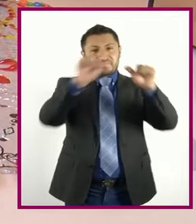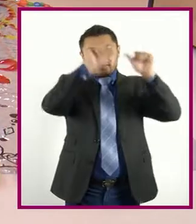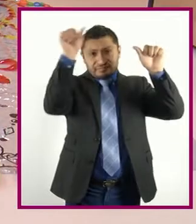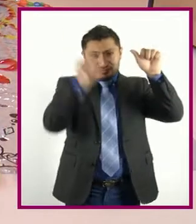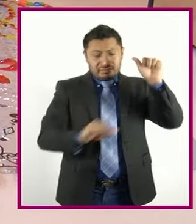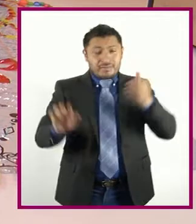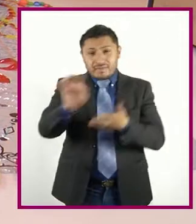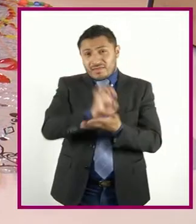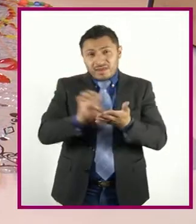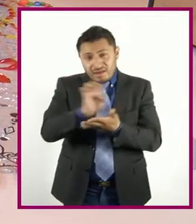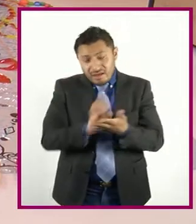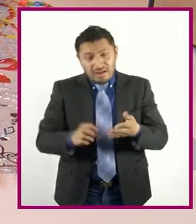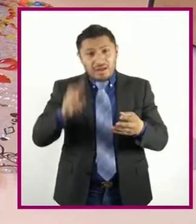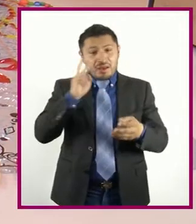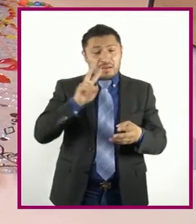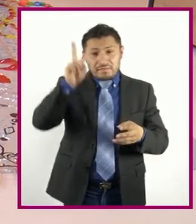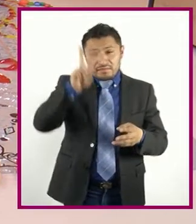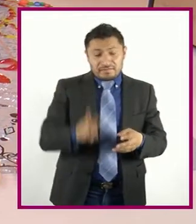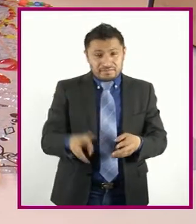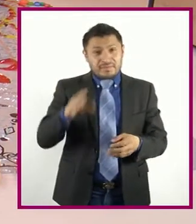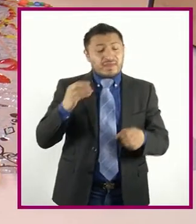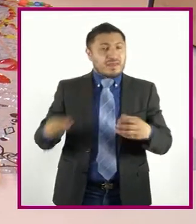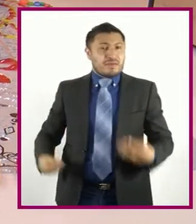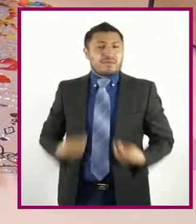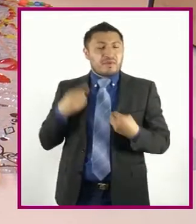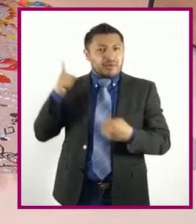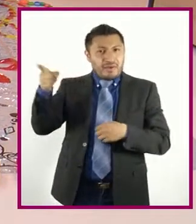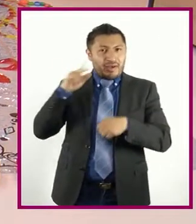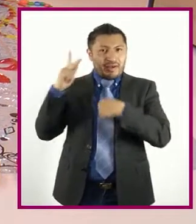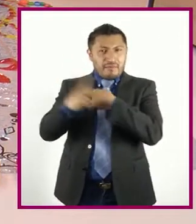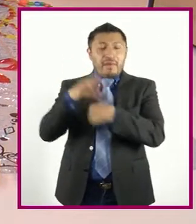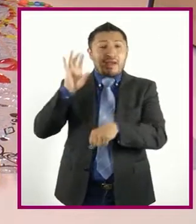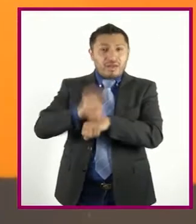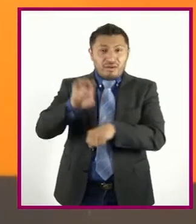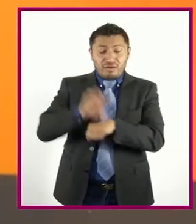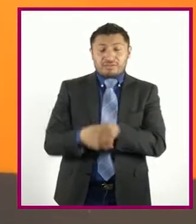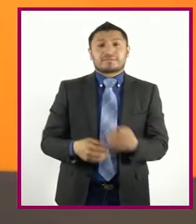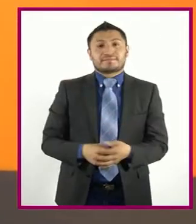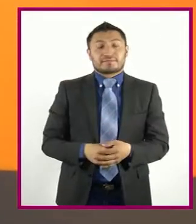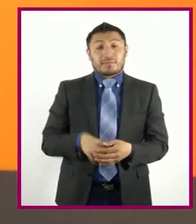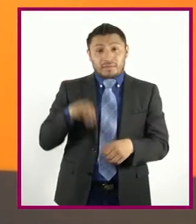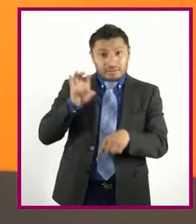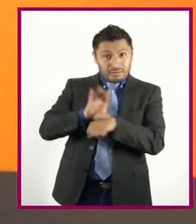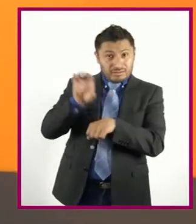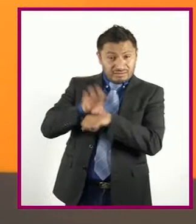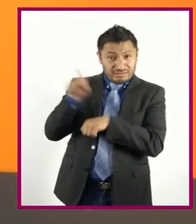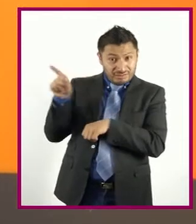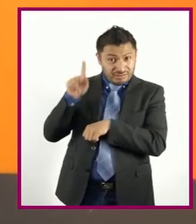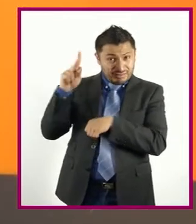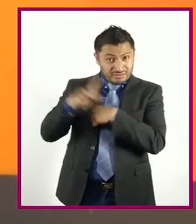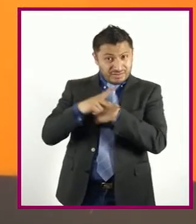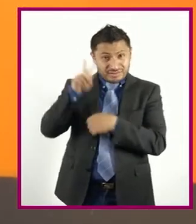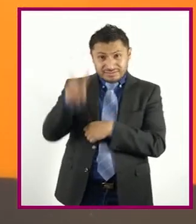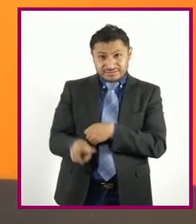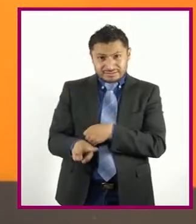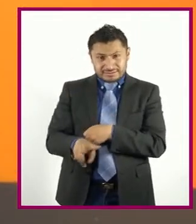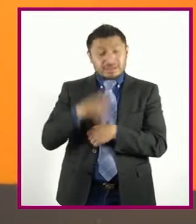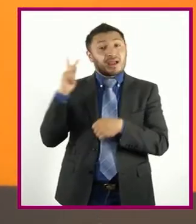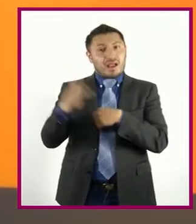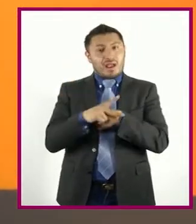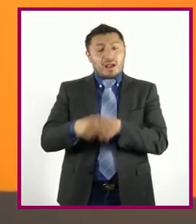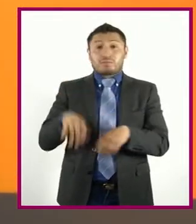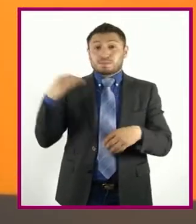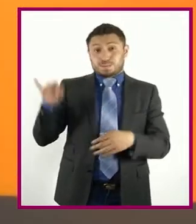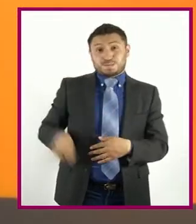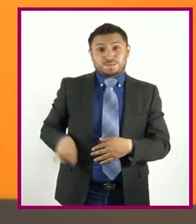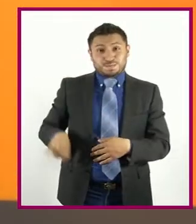icas Y visuales Vive en Colombia Por cierto ¿En Colombia? Es un país Muy